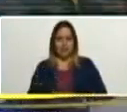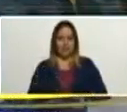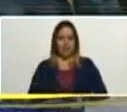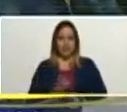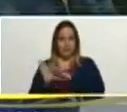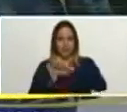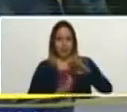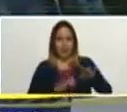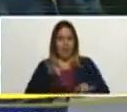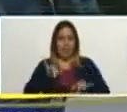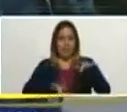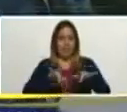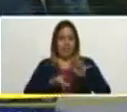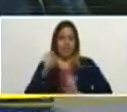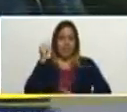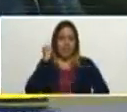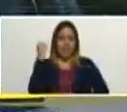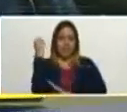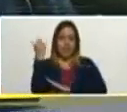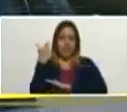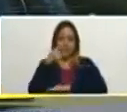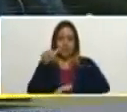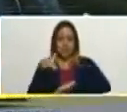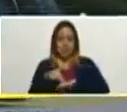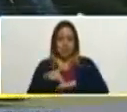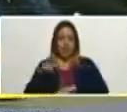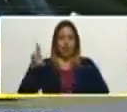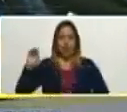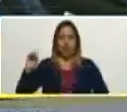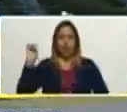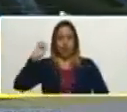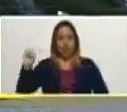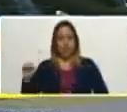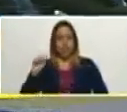secretaria de la Asamblea Nacional, Rosalba Gil,